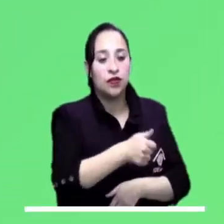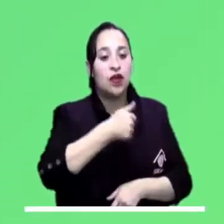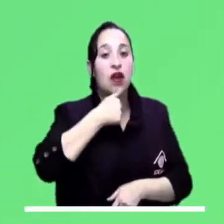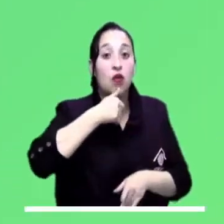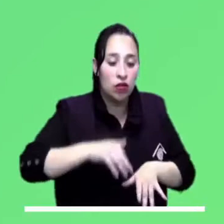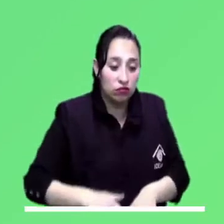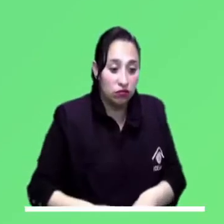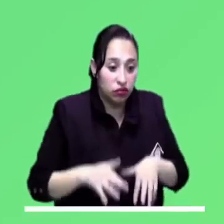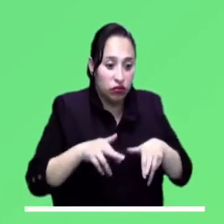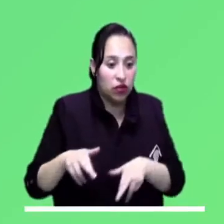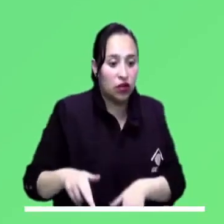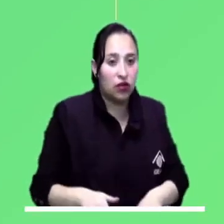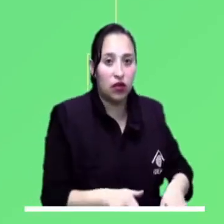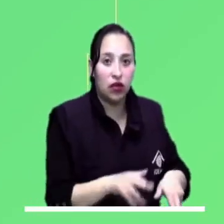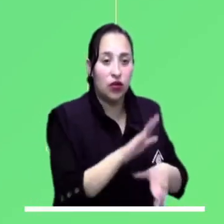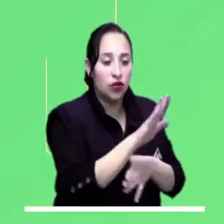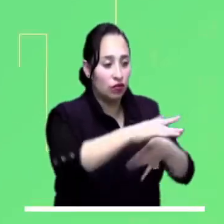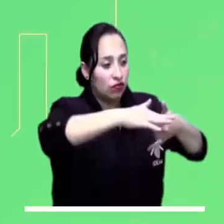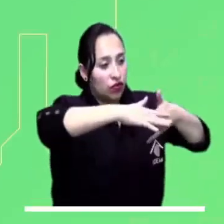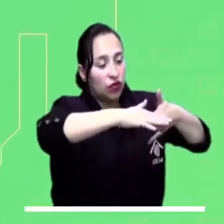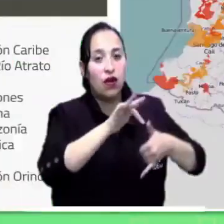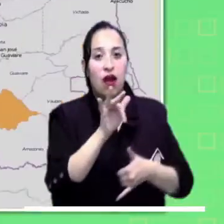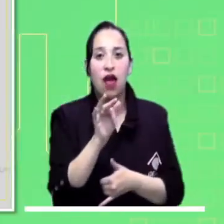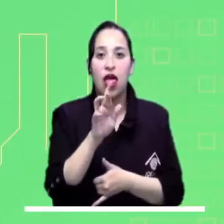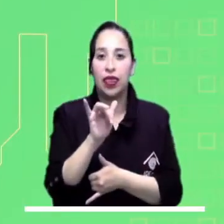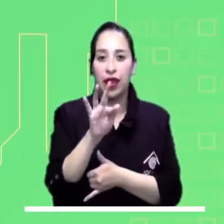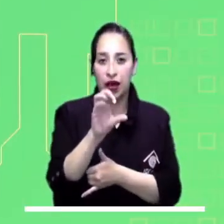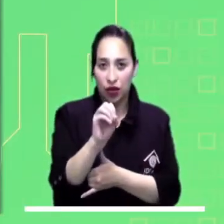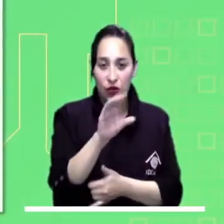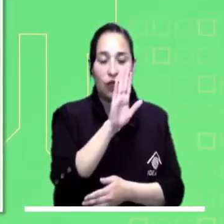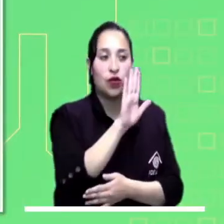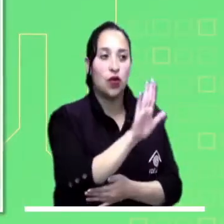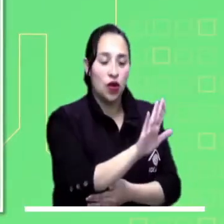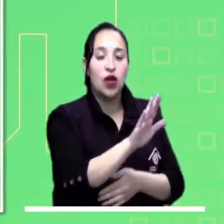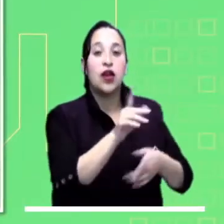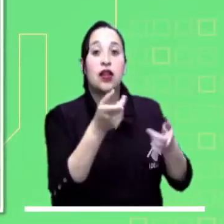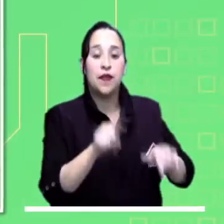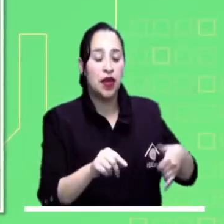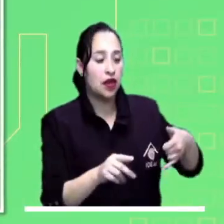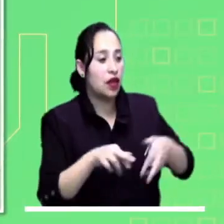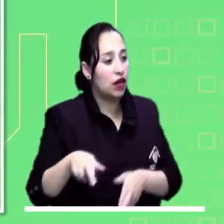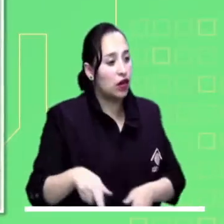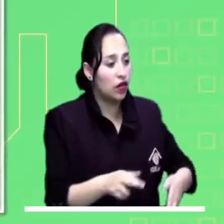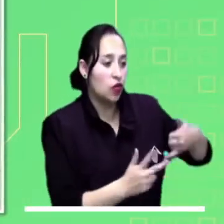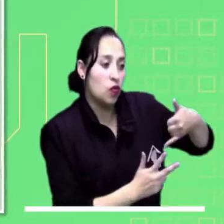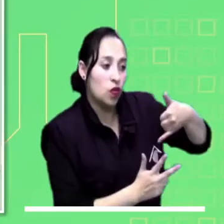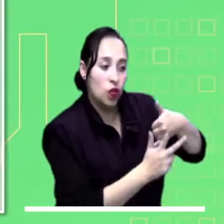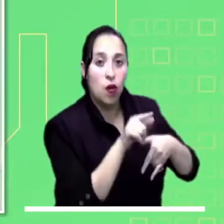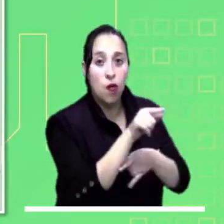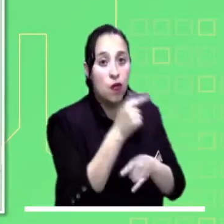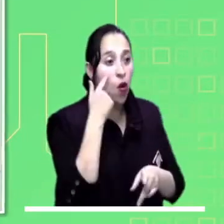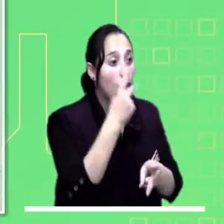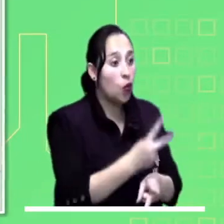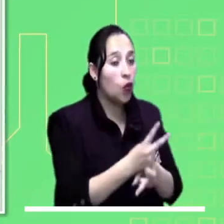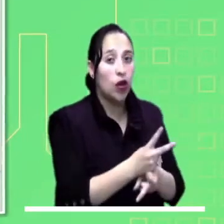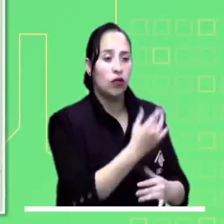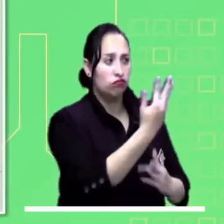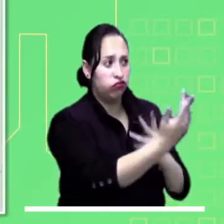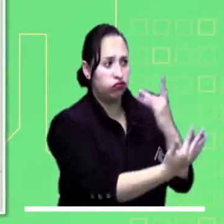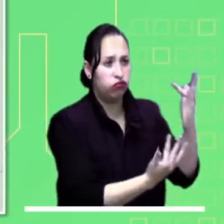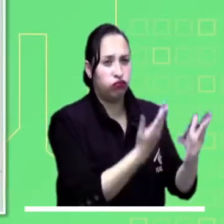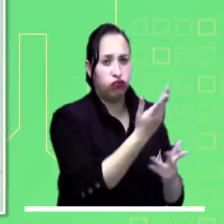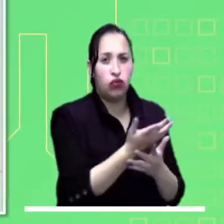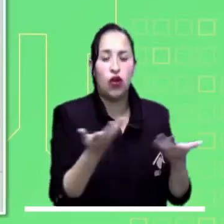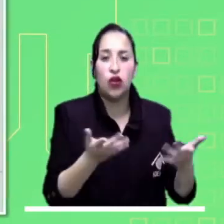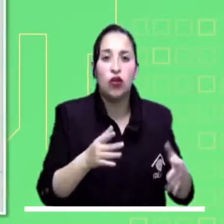Ahora, mucha atención a las principales alertas para hoy a nivel nacional. Atentos a los altos niveles que presenta el río Atrato en el Caribe y